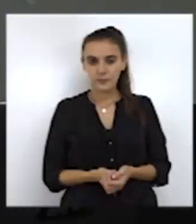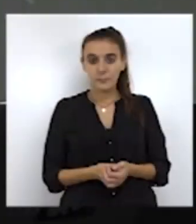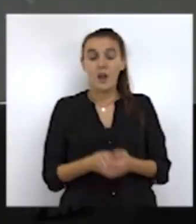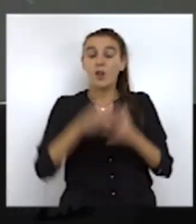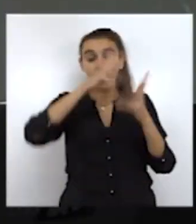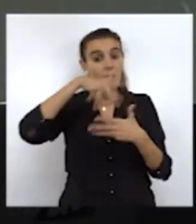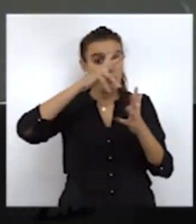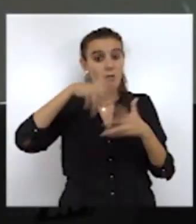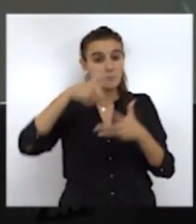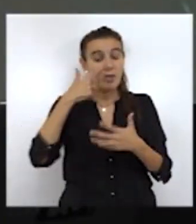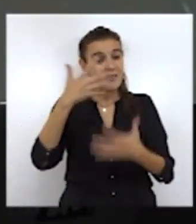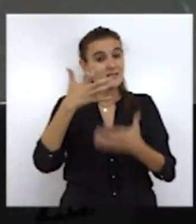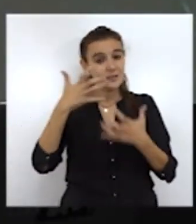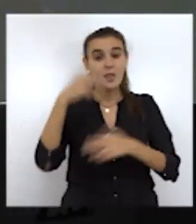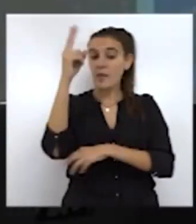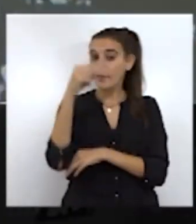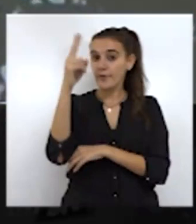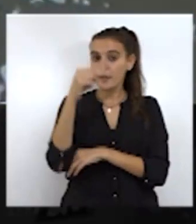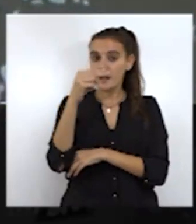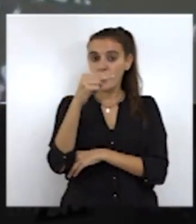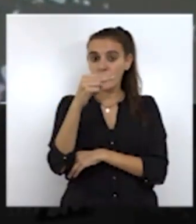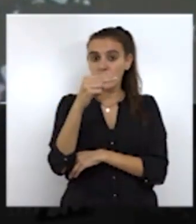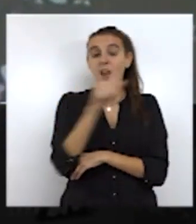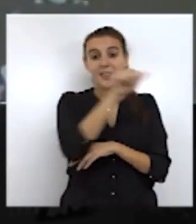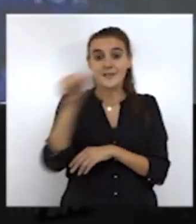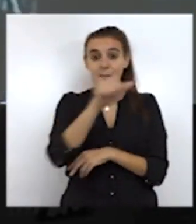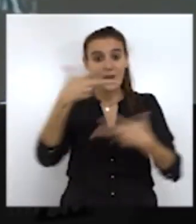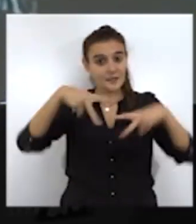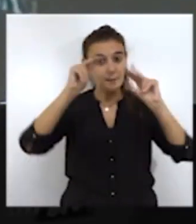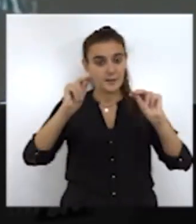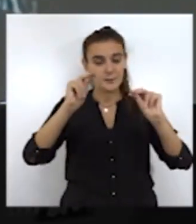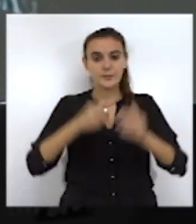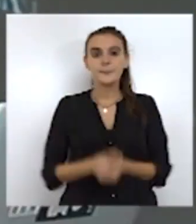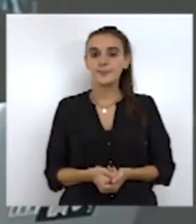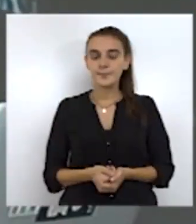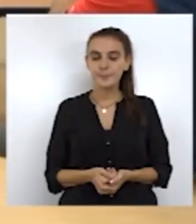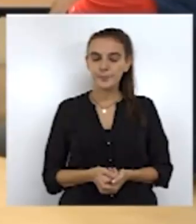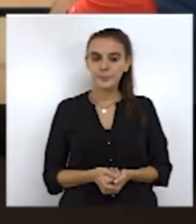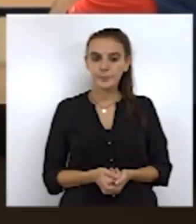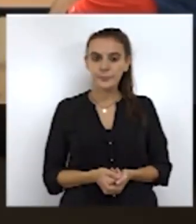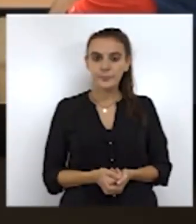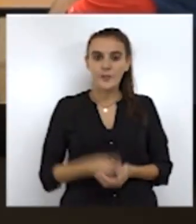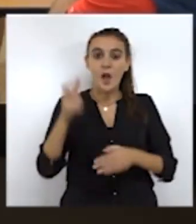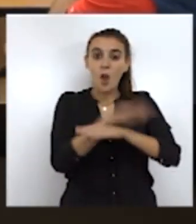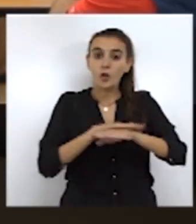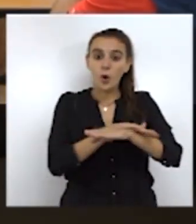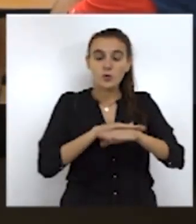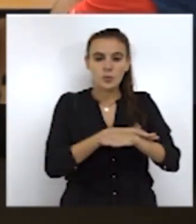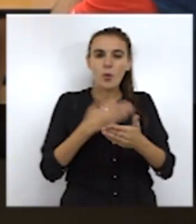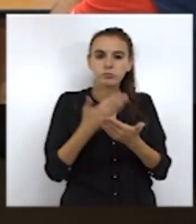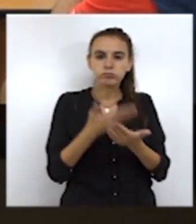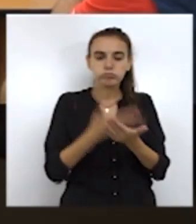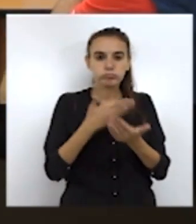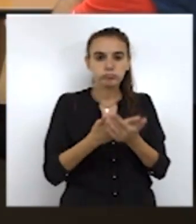Y con las noticias más destacadas del viernes finalizamos nuestro recorrido a la semana. El Consejo de Gobierno ha